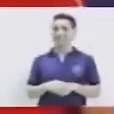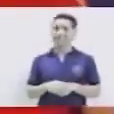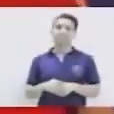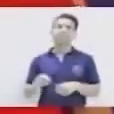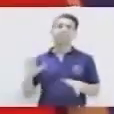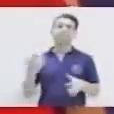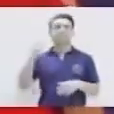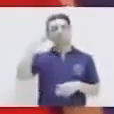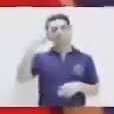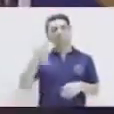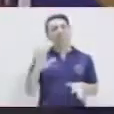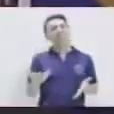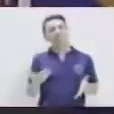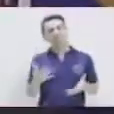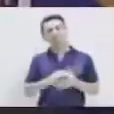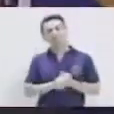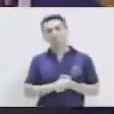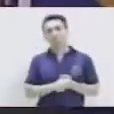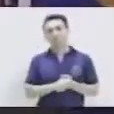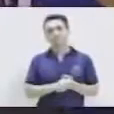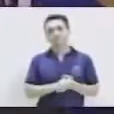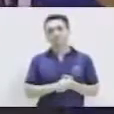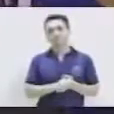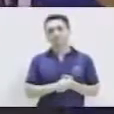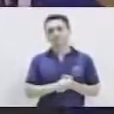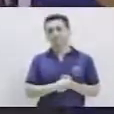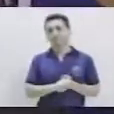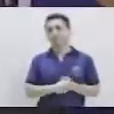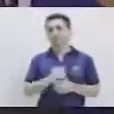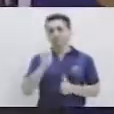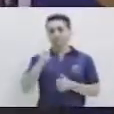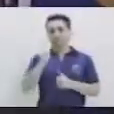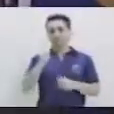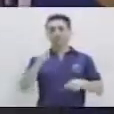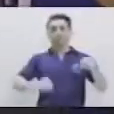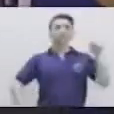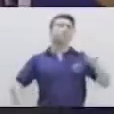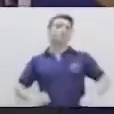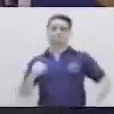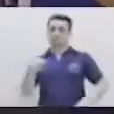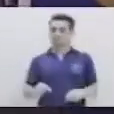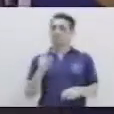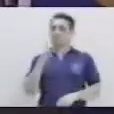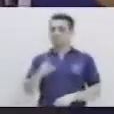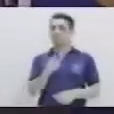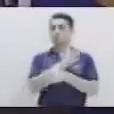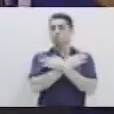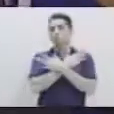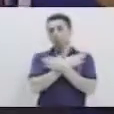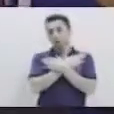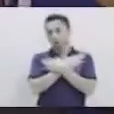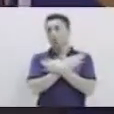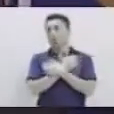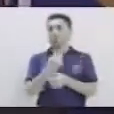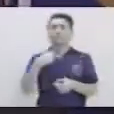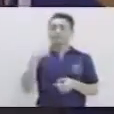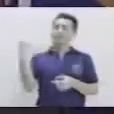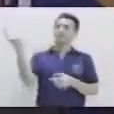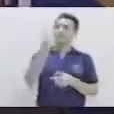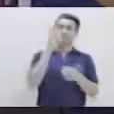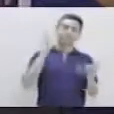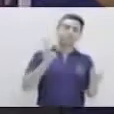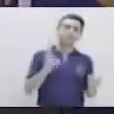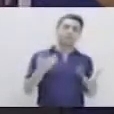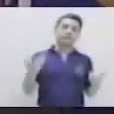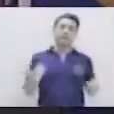en qué día será? Muy bien, el 15 de septiembre es el cumpleaños, le decimos nosotros, de